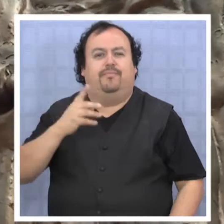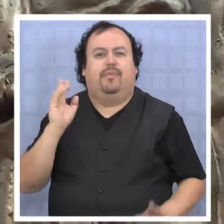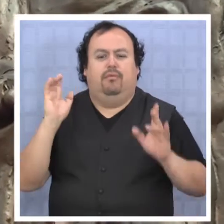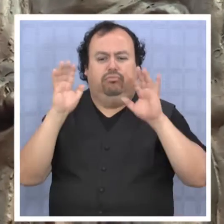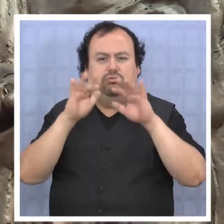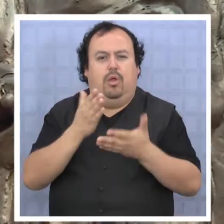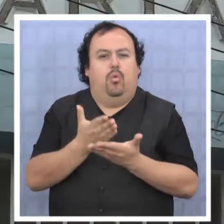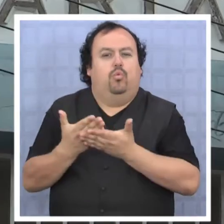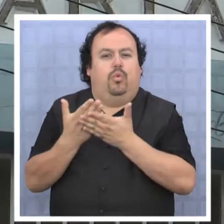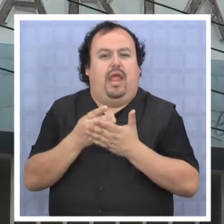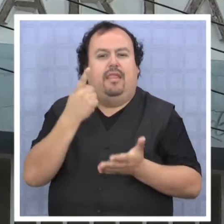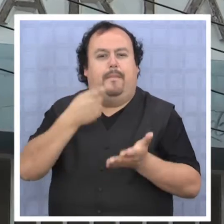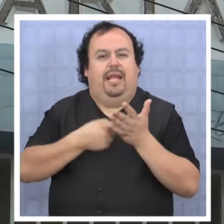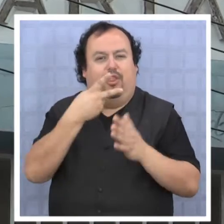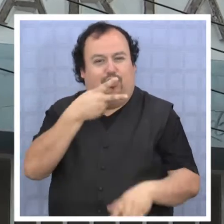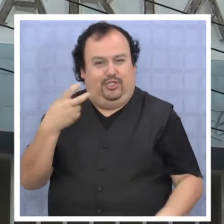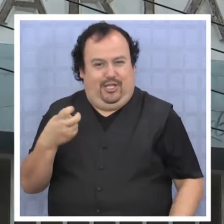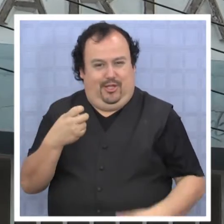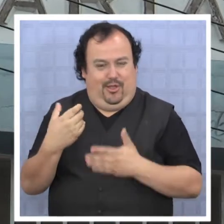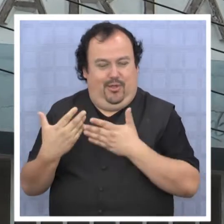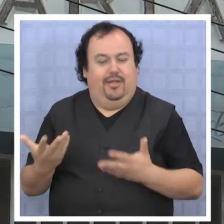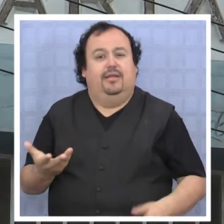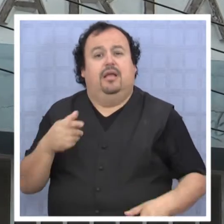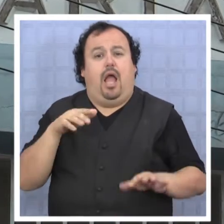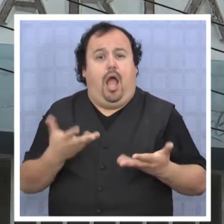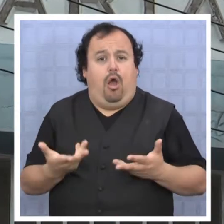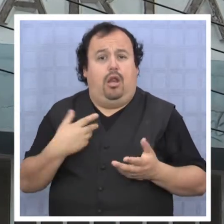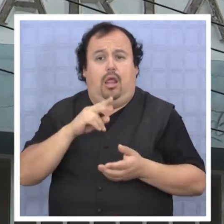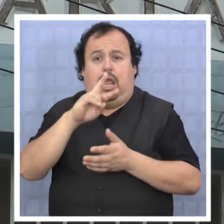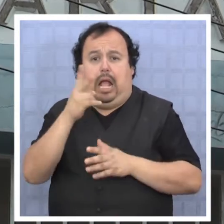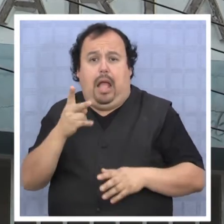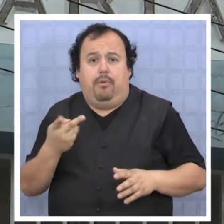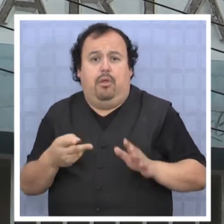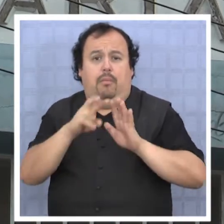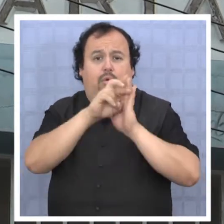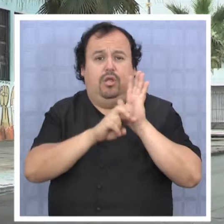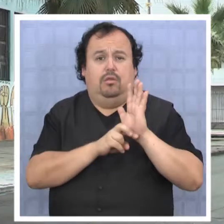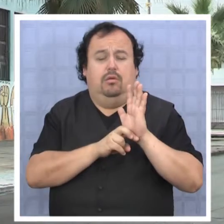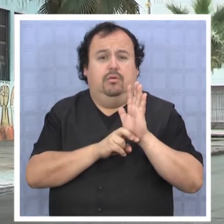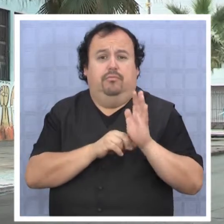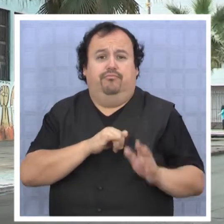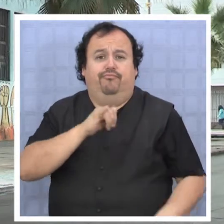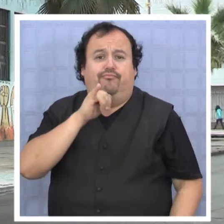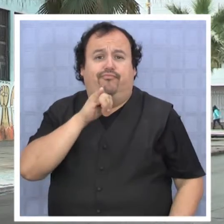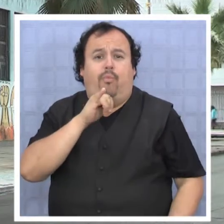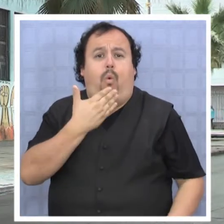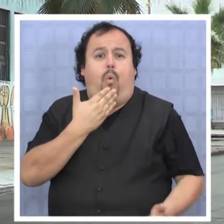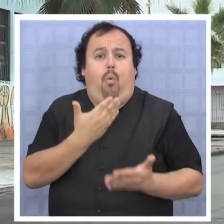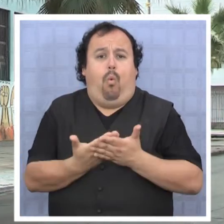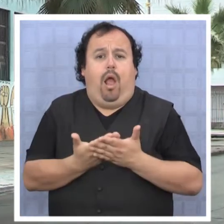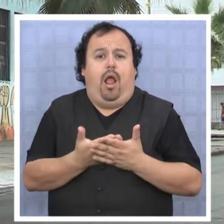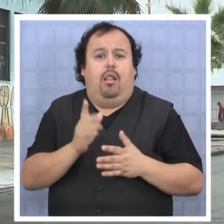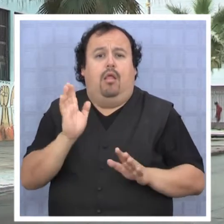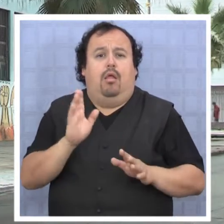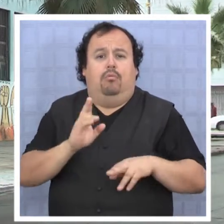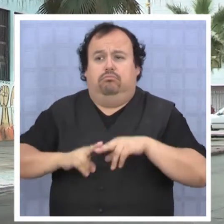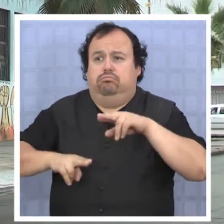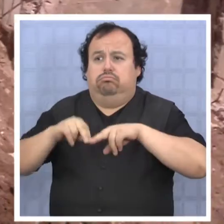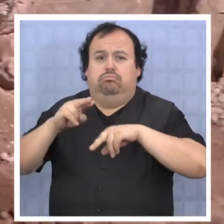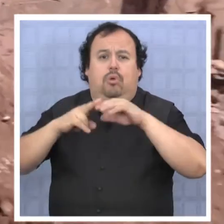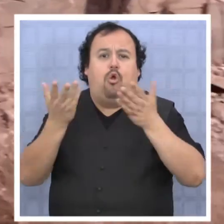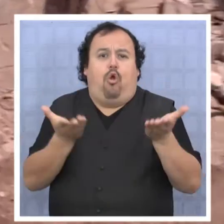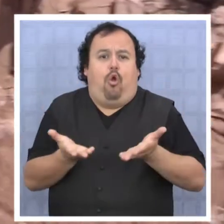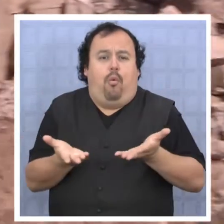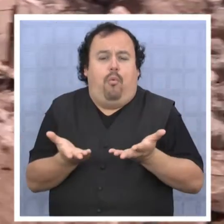total de 1.200 alumnos. Sin embargo, con los cambios que está sufriendo el proyecto, todavía no está definido cómo será la